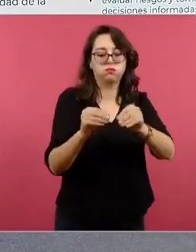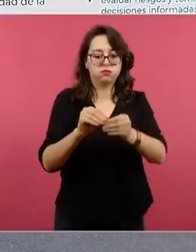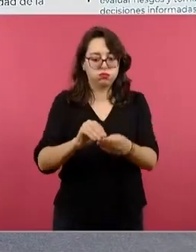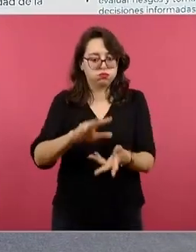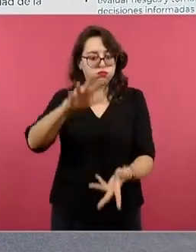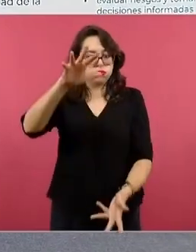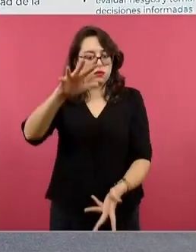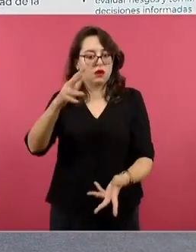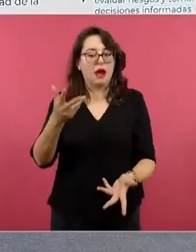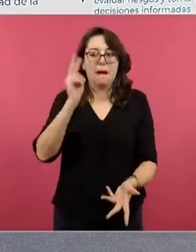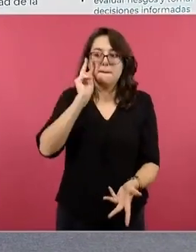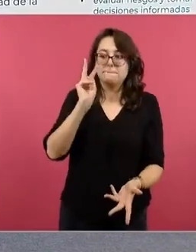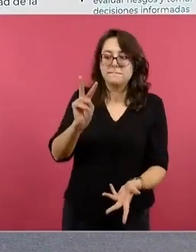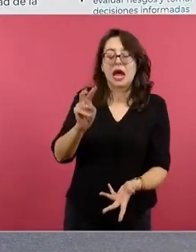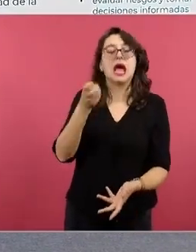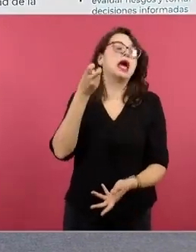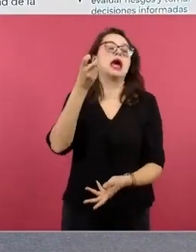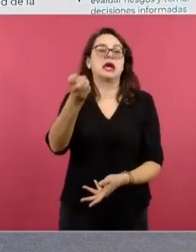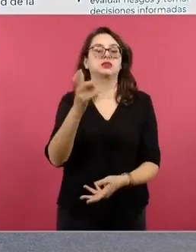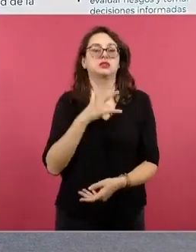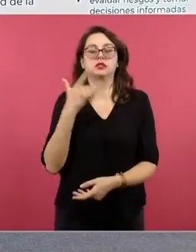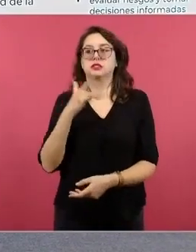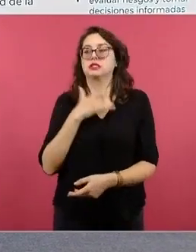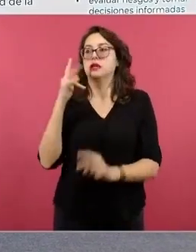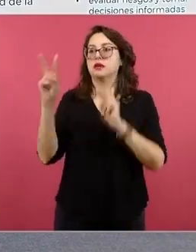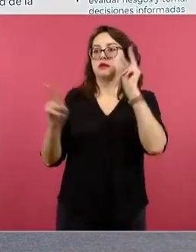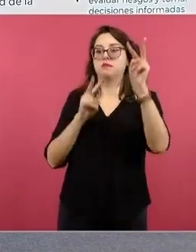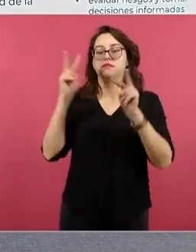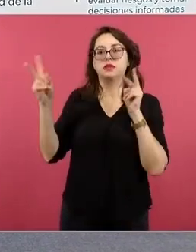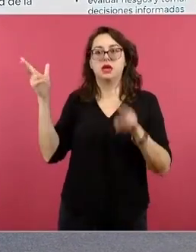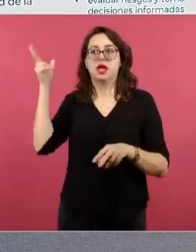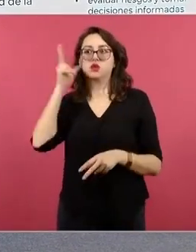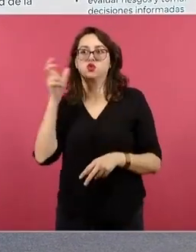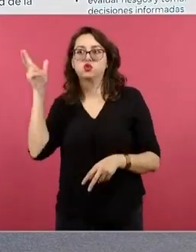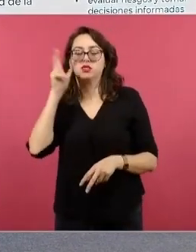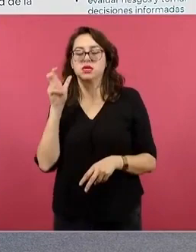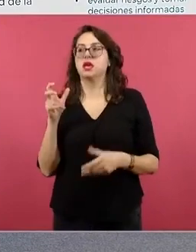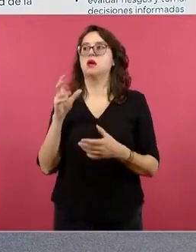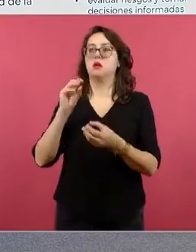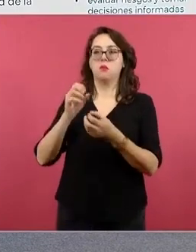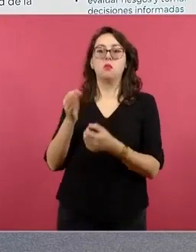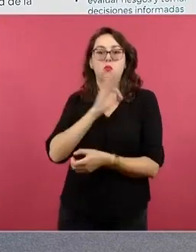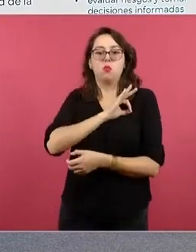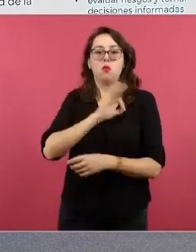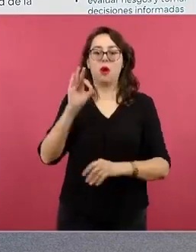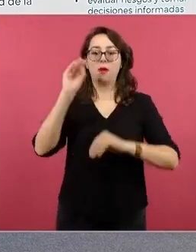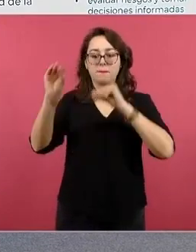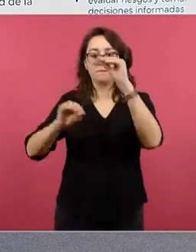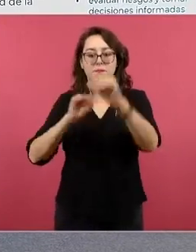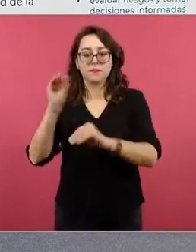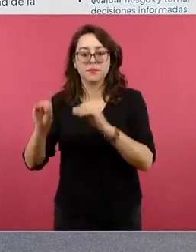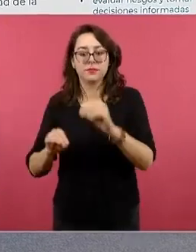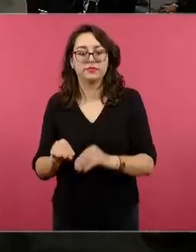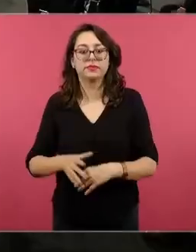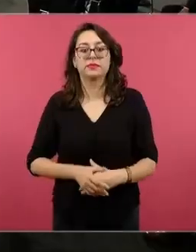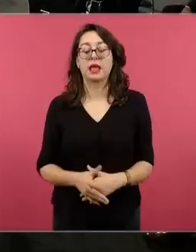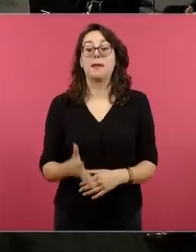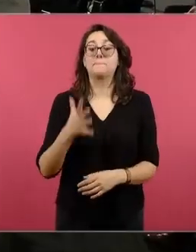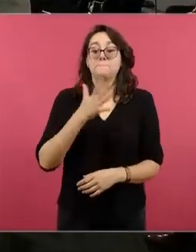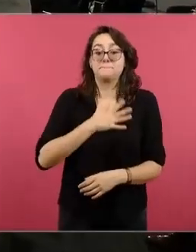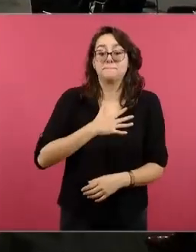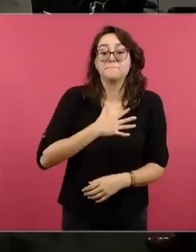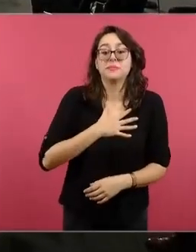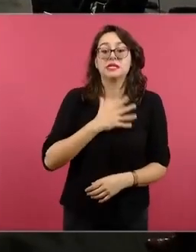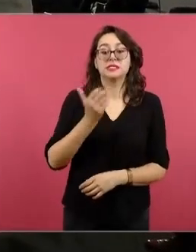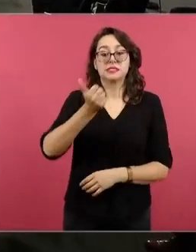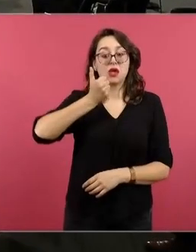te ayuda a toda esta parte sensorial y de percepción. Mis estudiantes, digo mis estudiantes no como